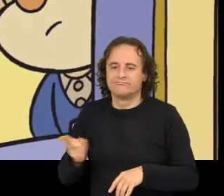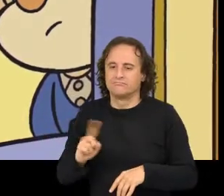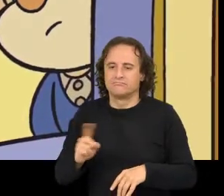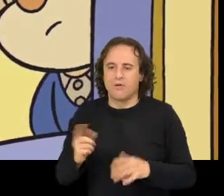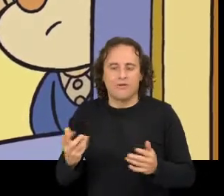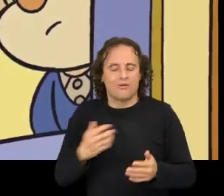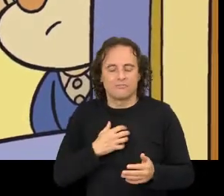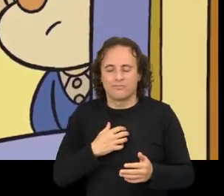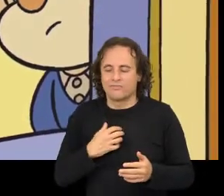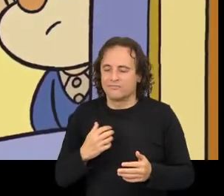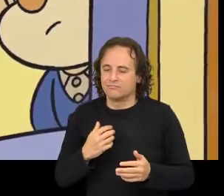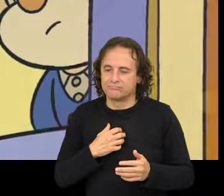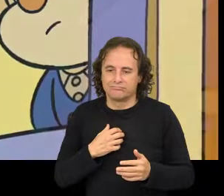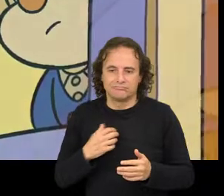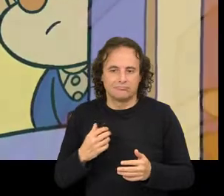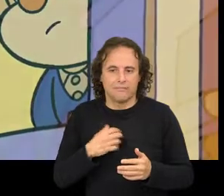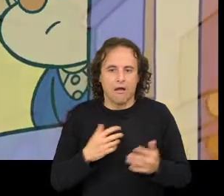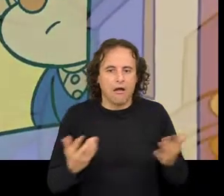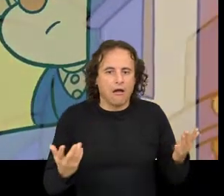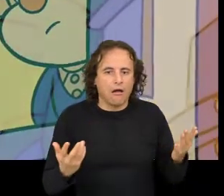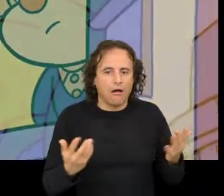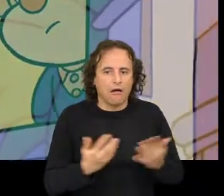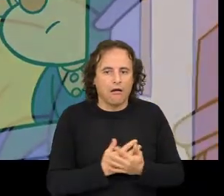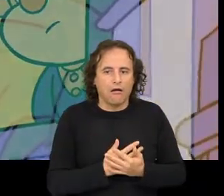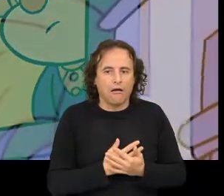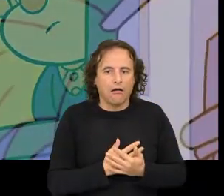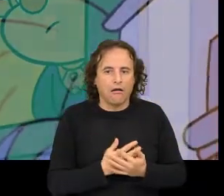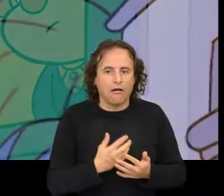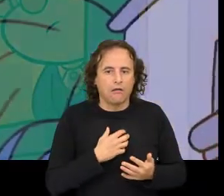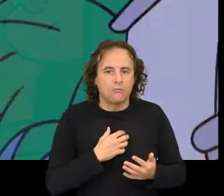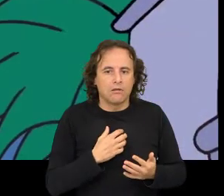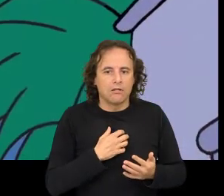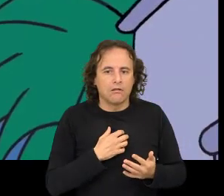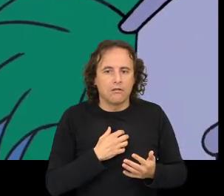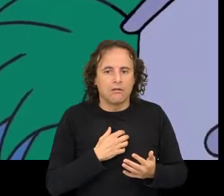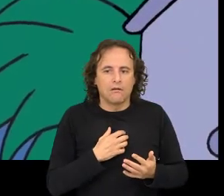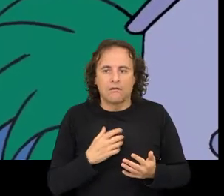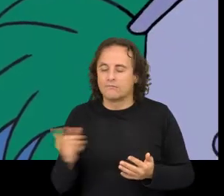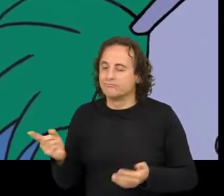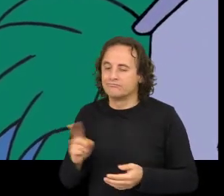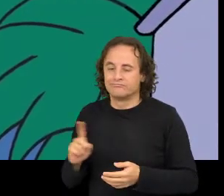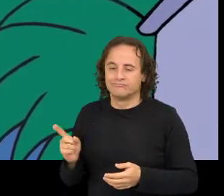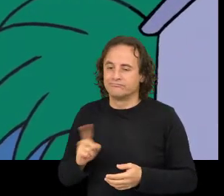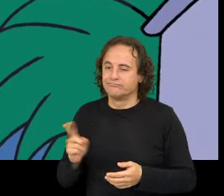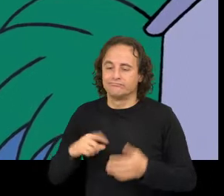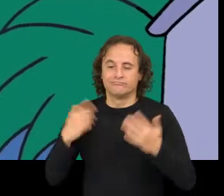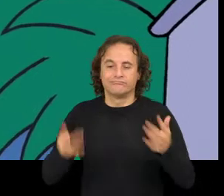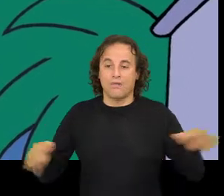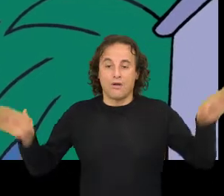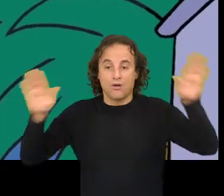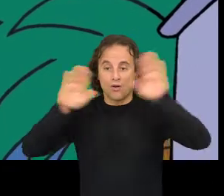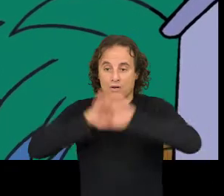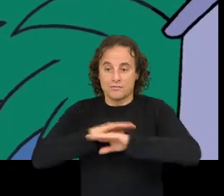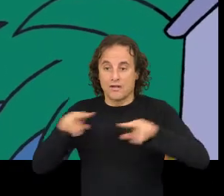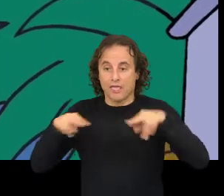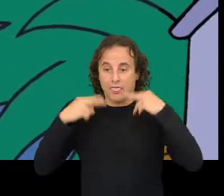non puido Ai, non puido Aquela noite o neno